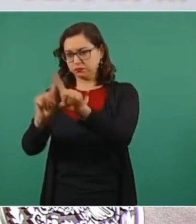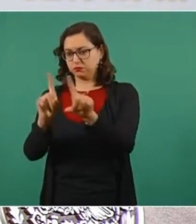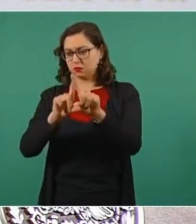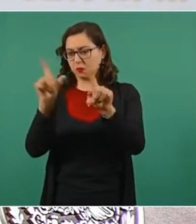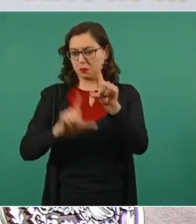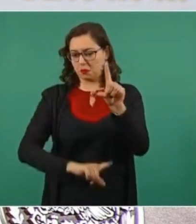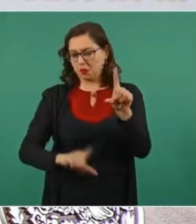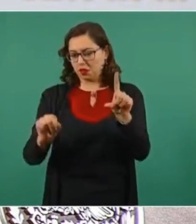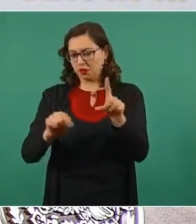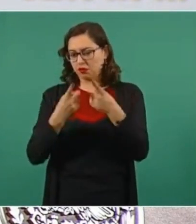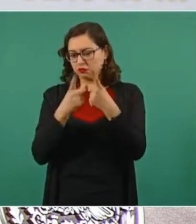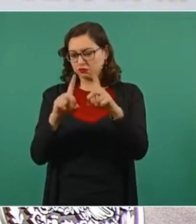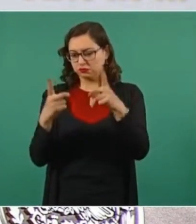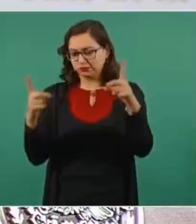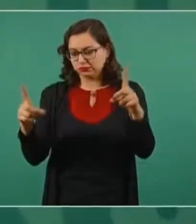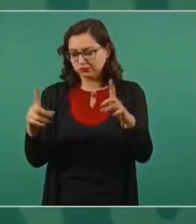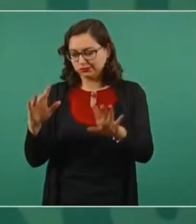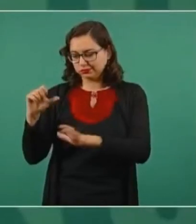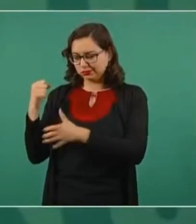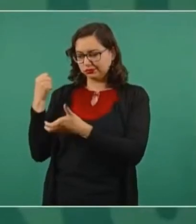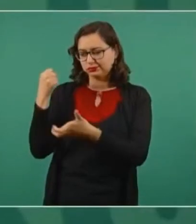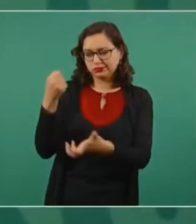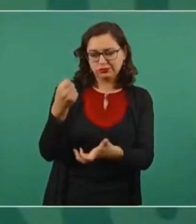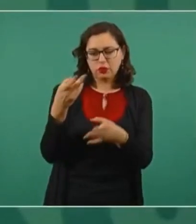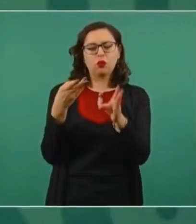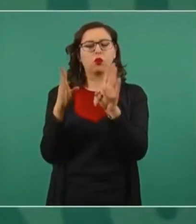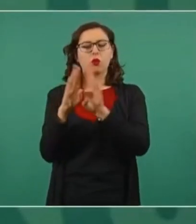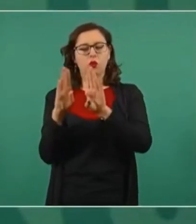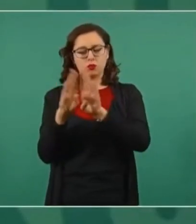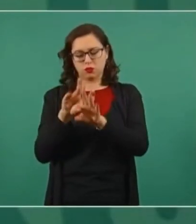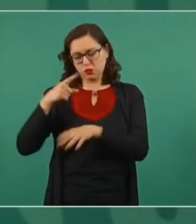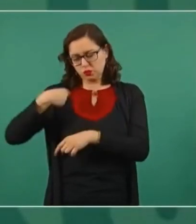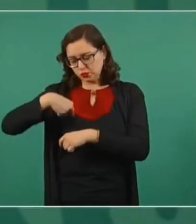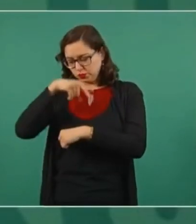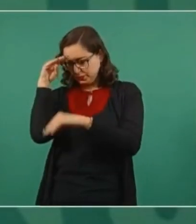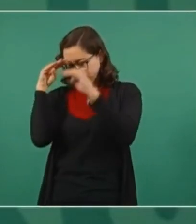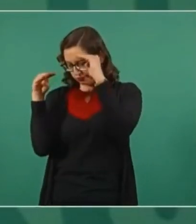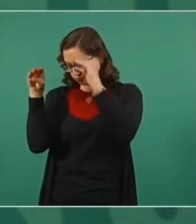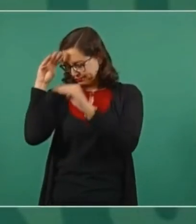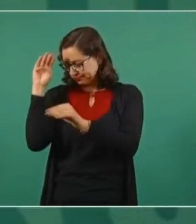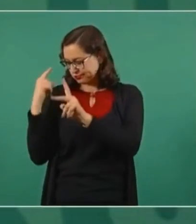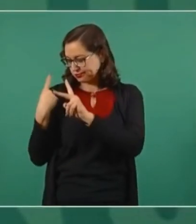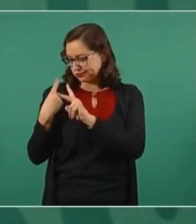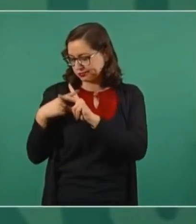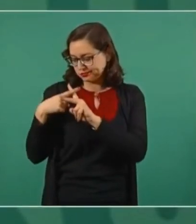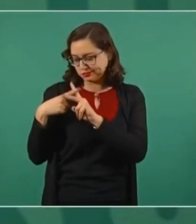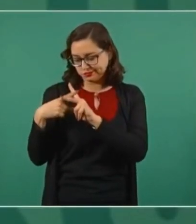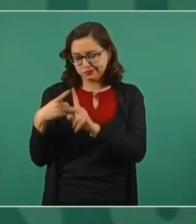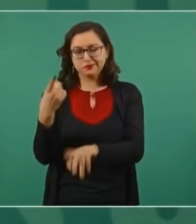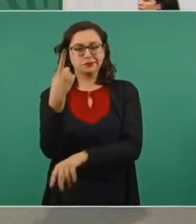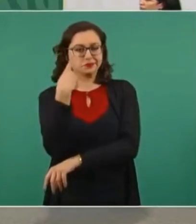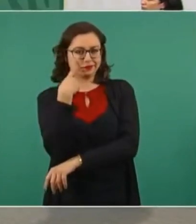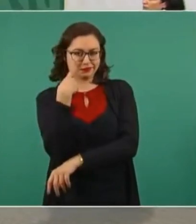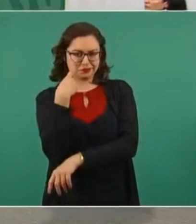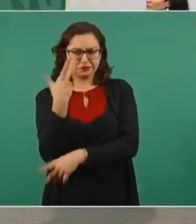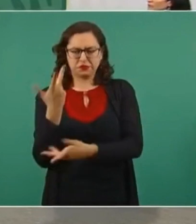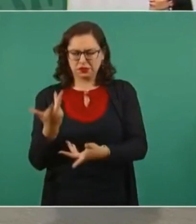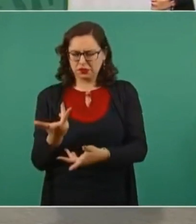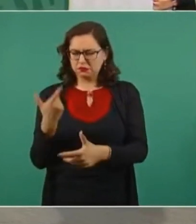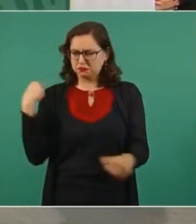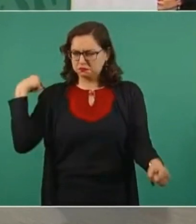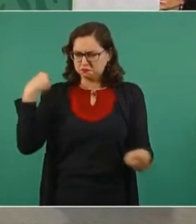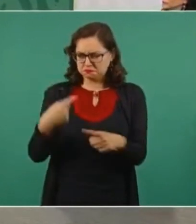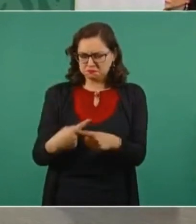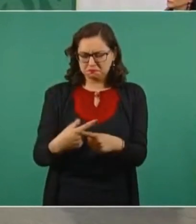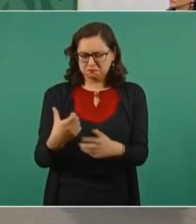En términos generales hay solvencia, es decir, tenemos finanzas